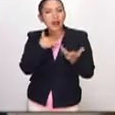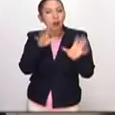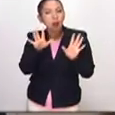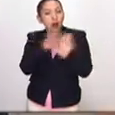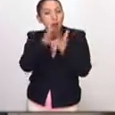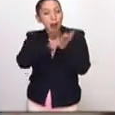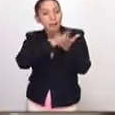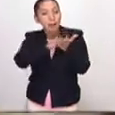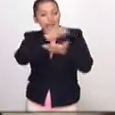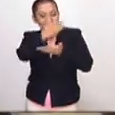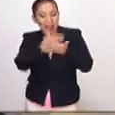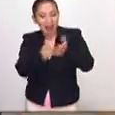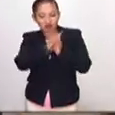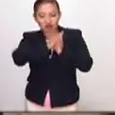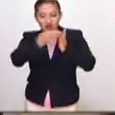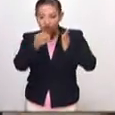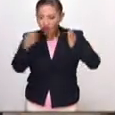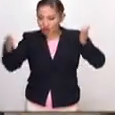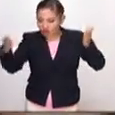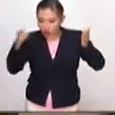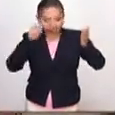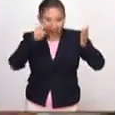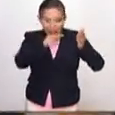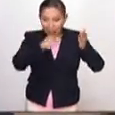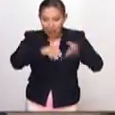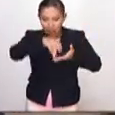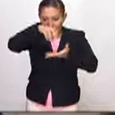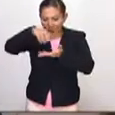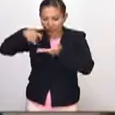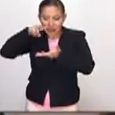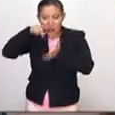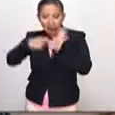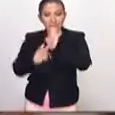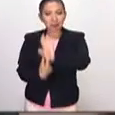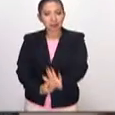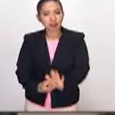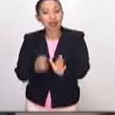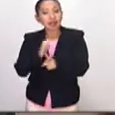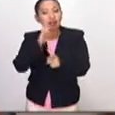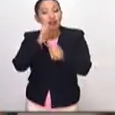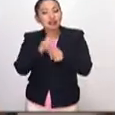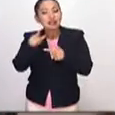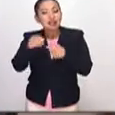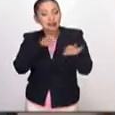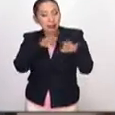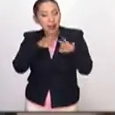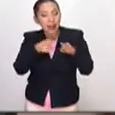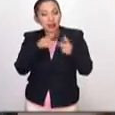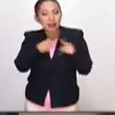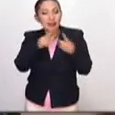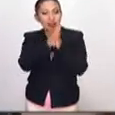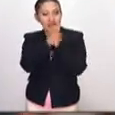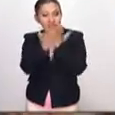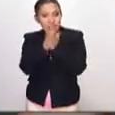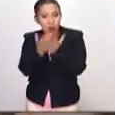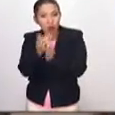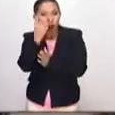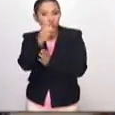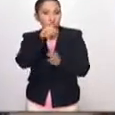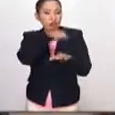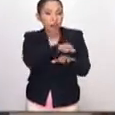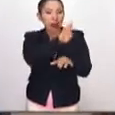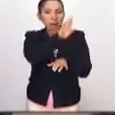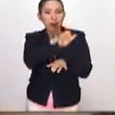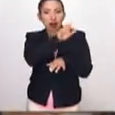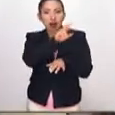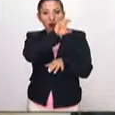ingeniería de papel que lo despliega, se lo abre y se puede mostrar. Y entonces, bueno, estamos trabajando varios libros, uno